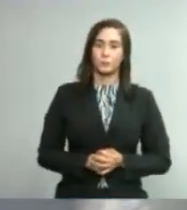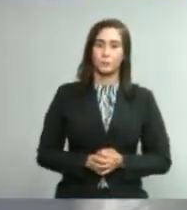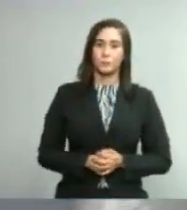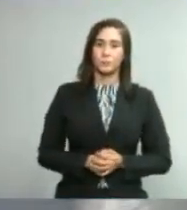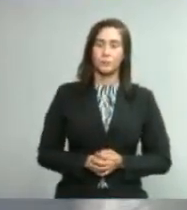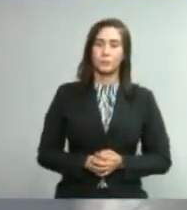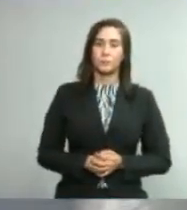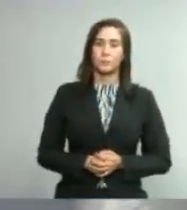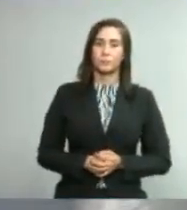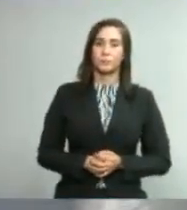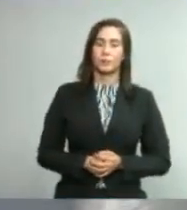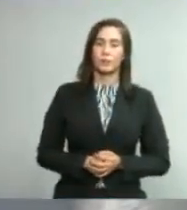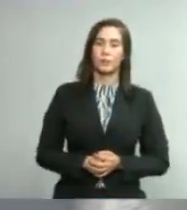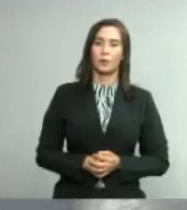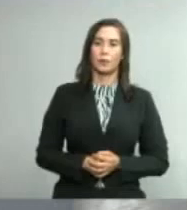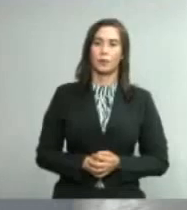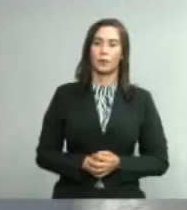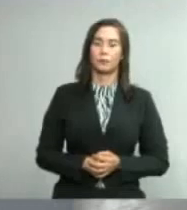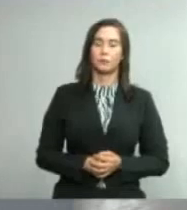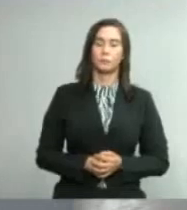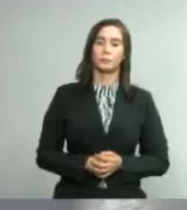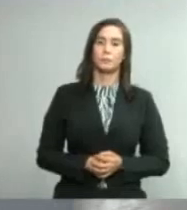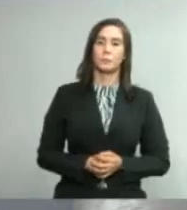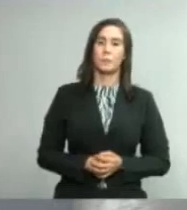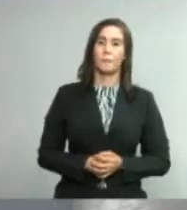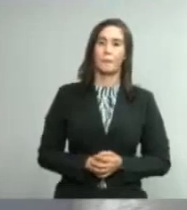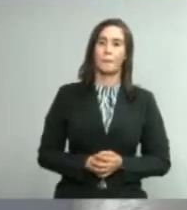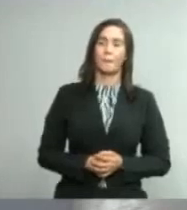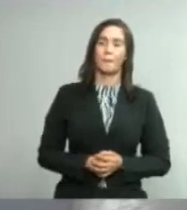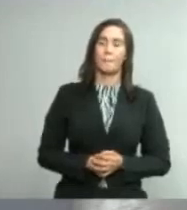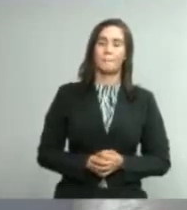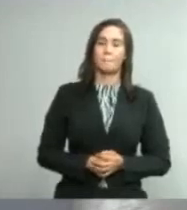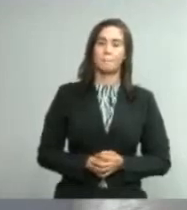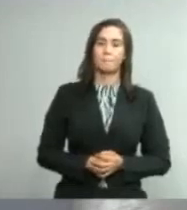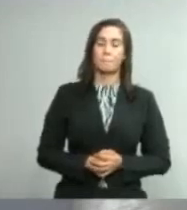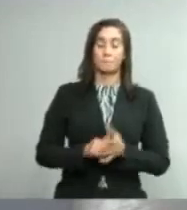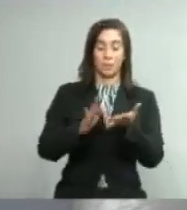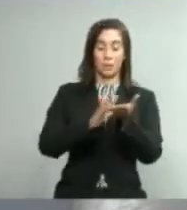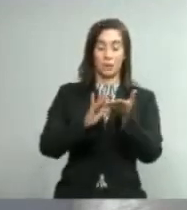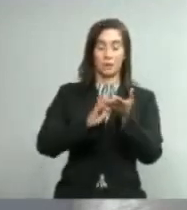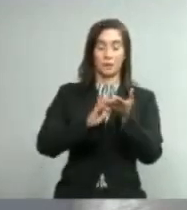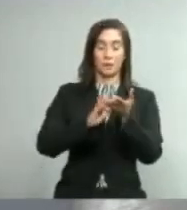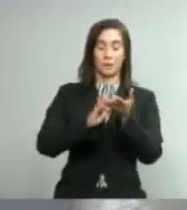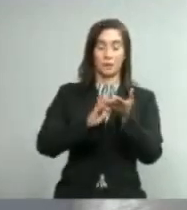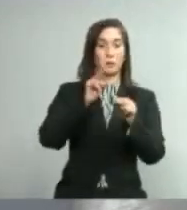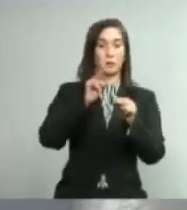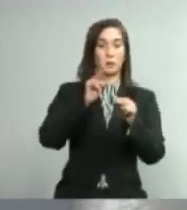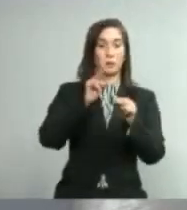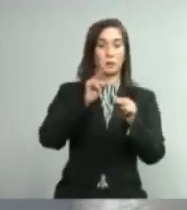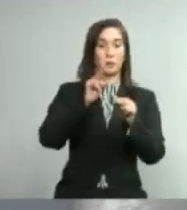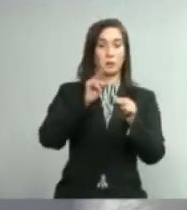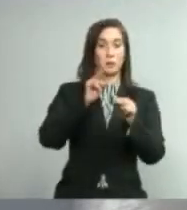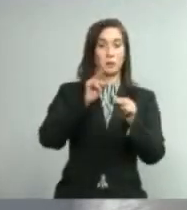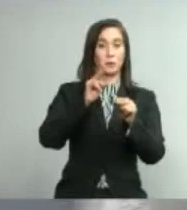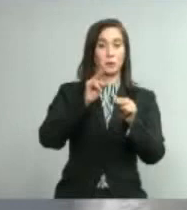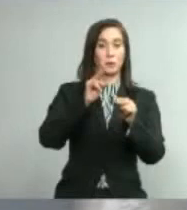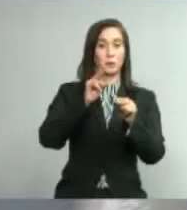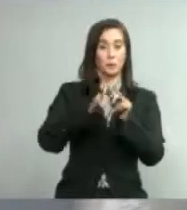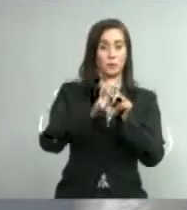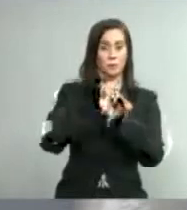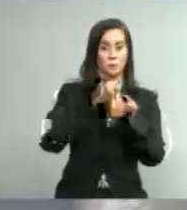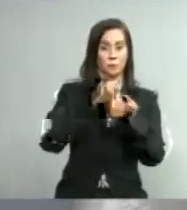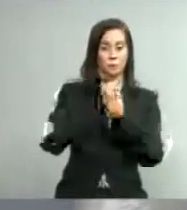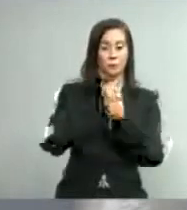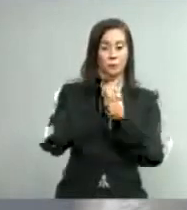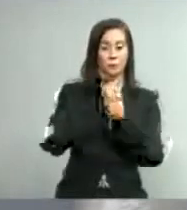Bien, la capacidad instalada del Laboratorio Nacional en estos momentos es la de